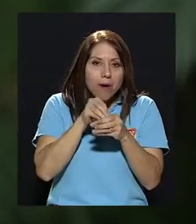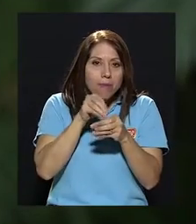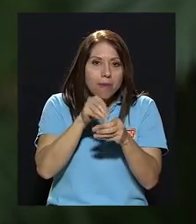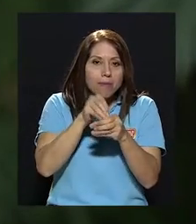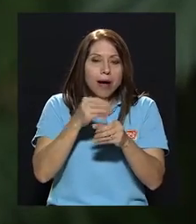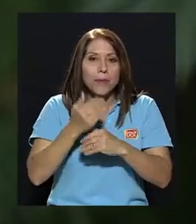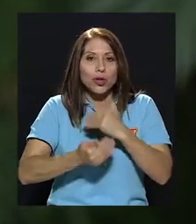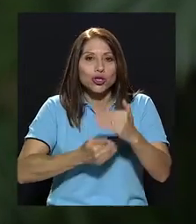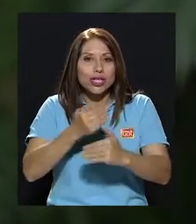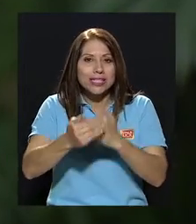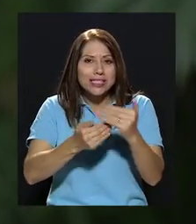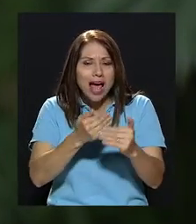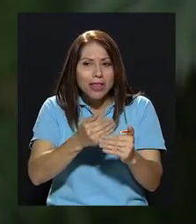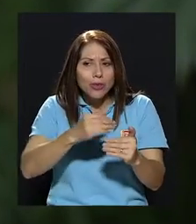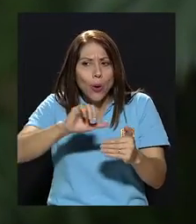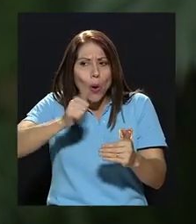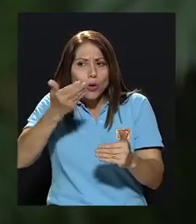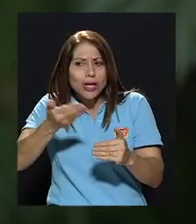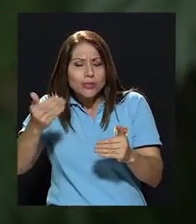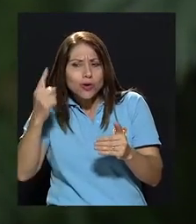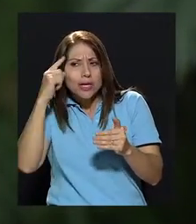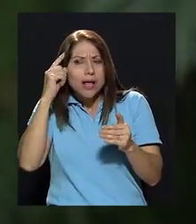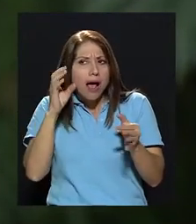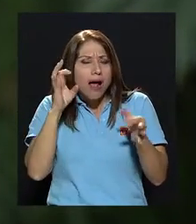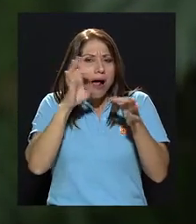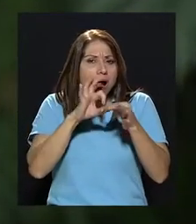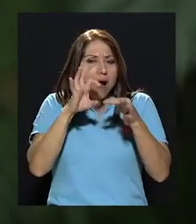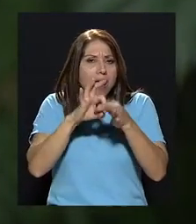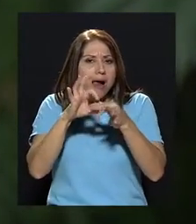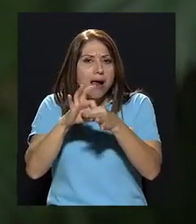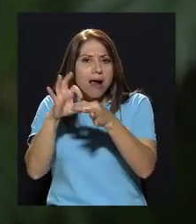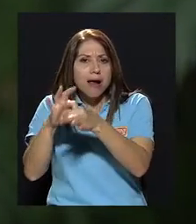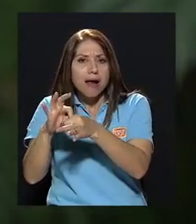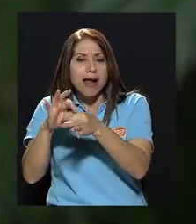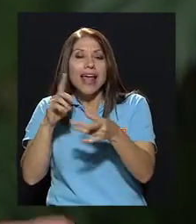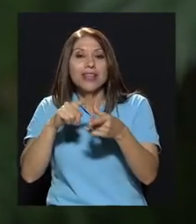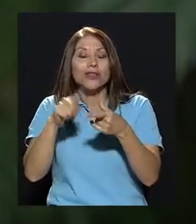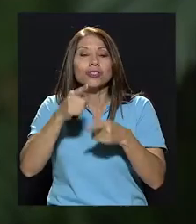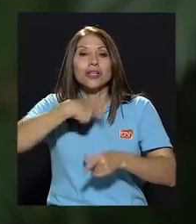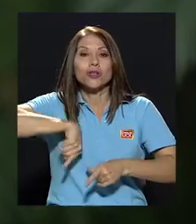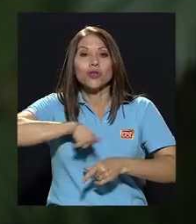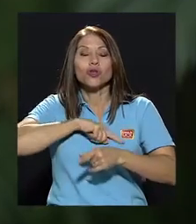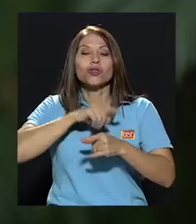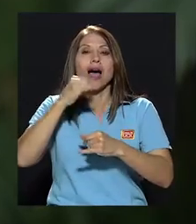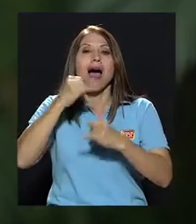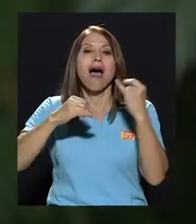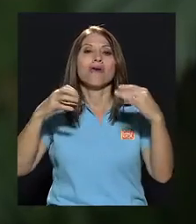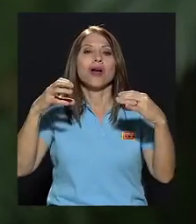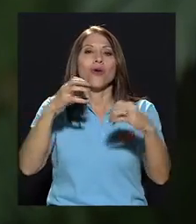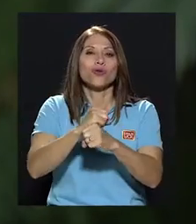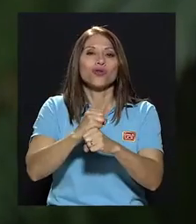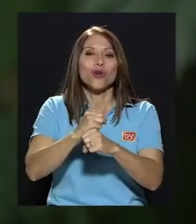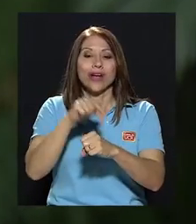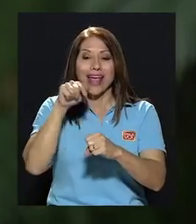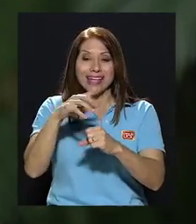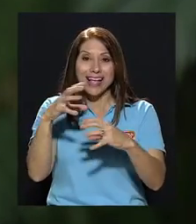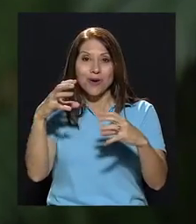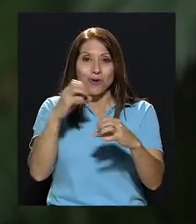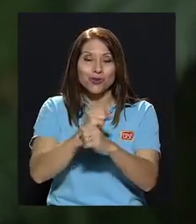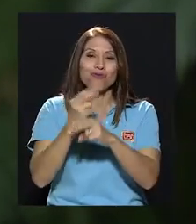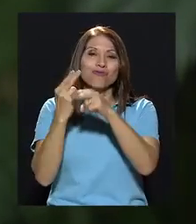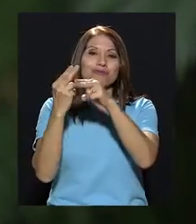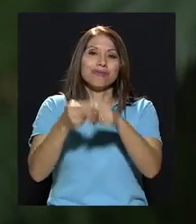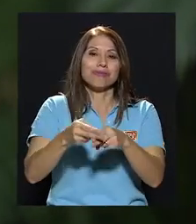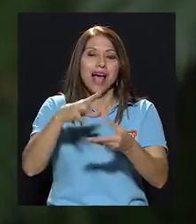y vamos relacionando con otras cosas que nos han sucedido y entonces sacamos una conclusión. Esa conclusión